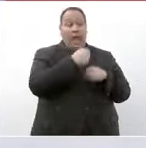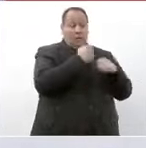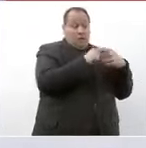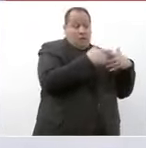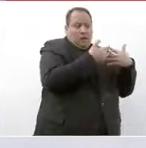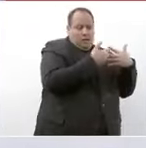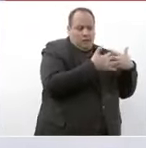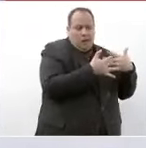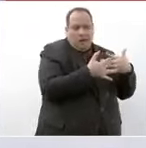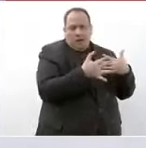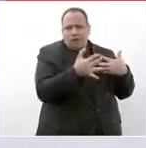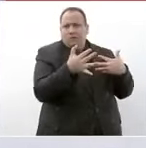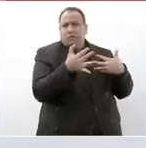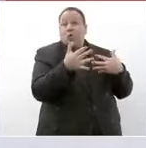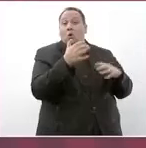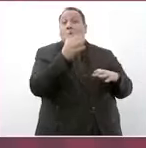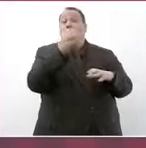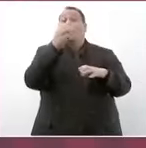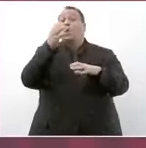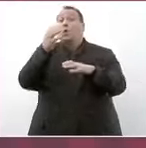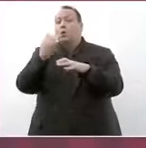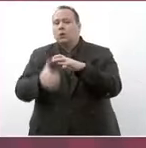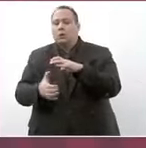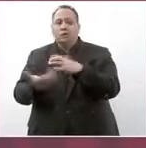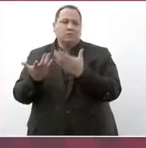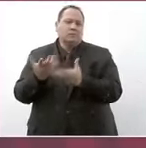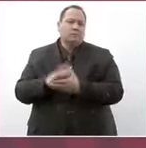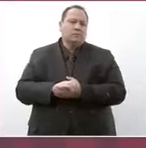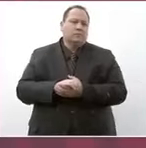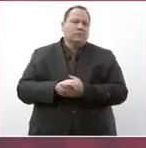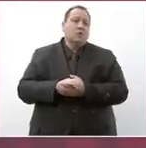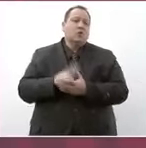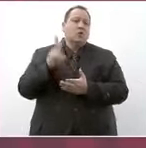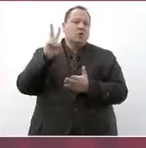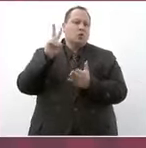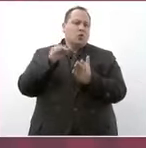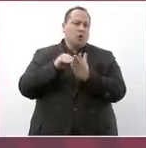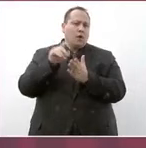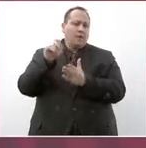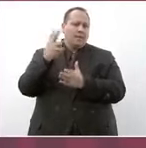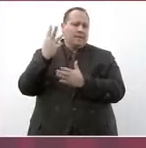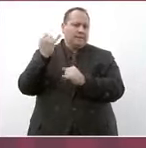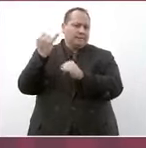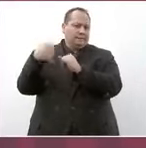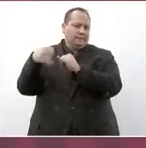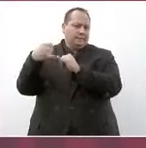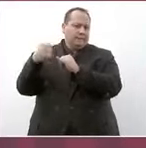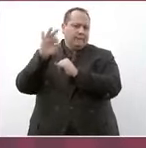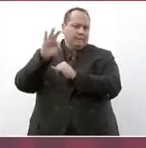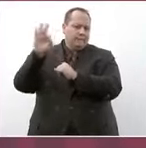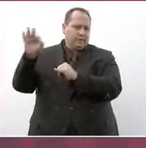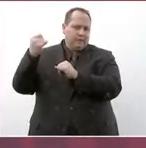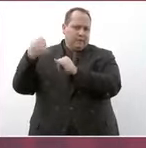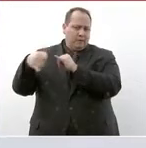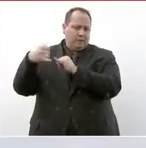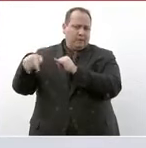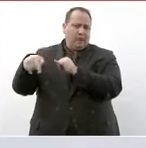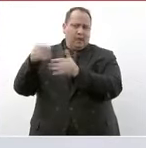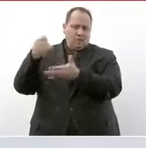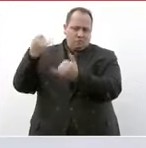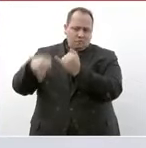y concluirlo a finales del 2023 ese es